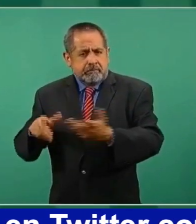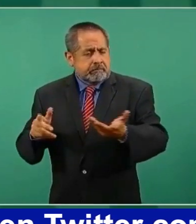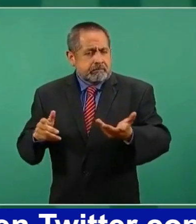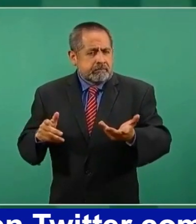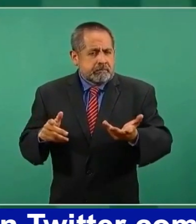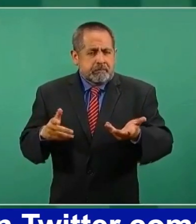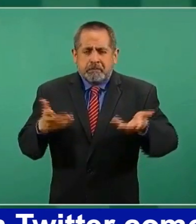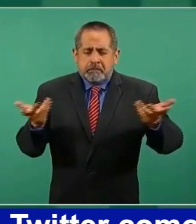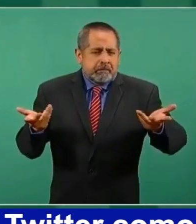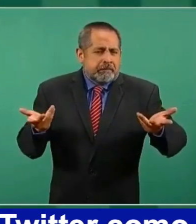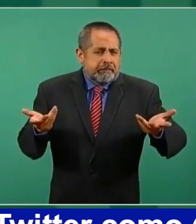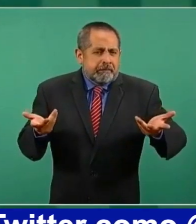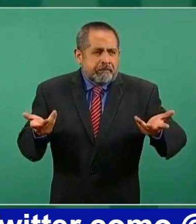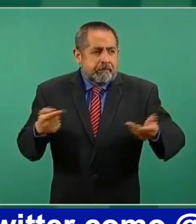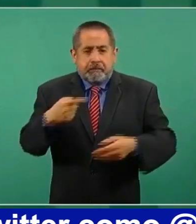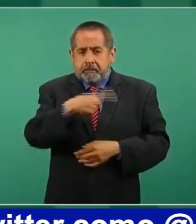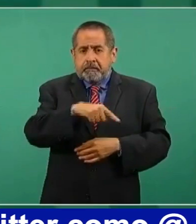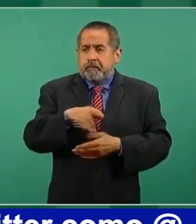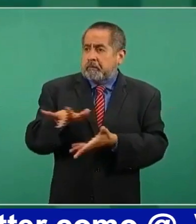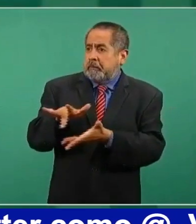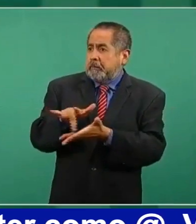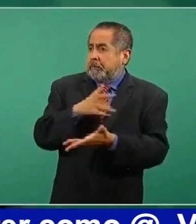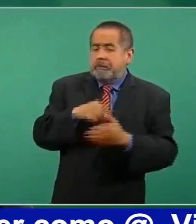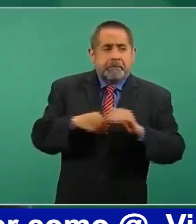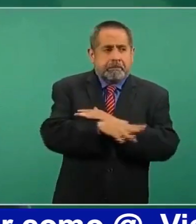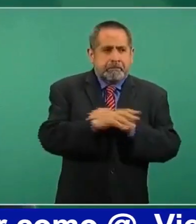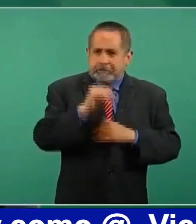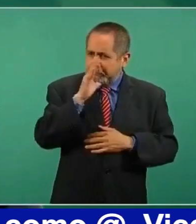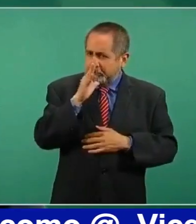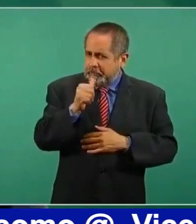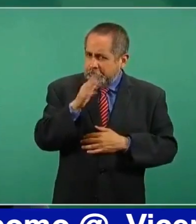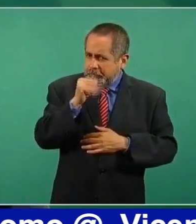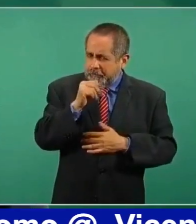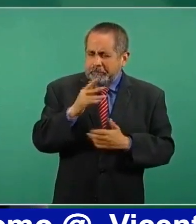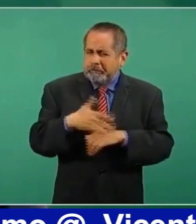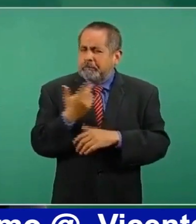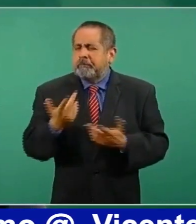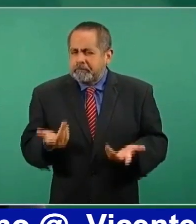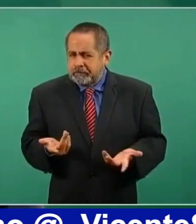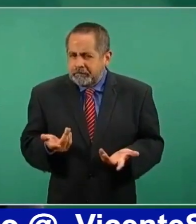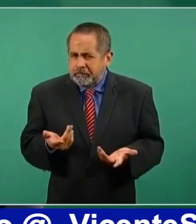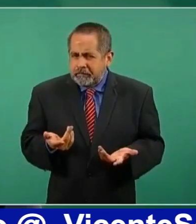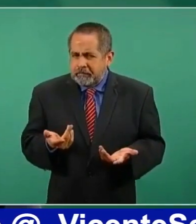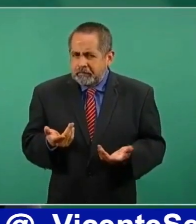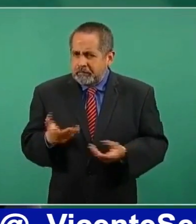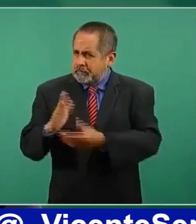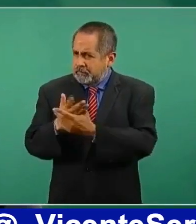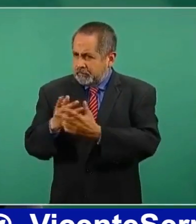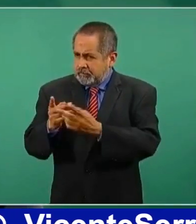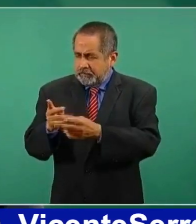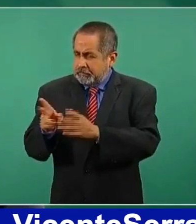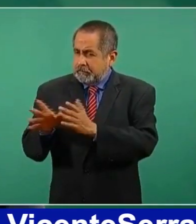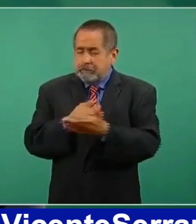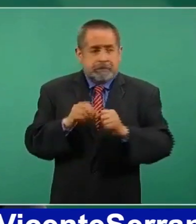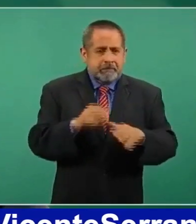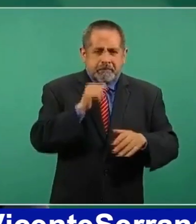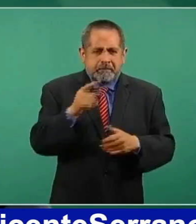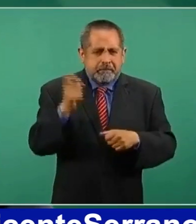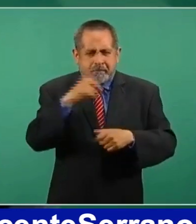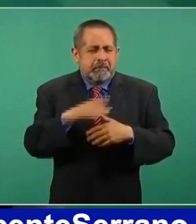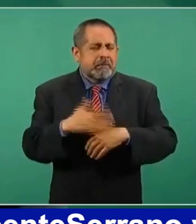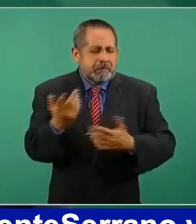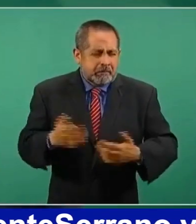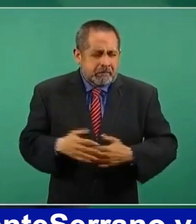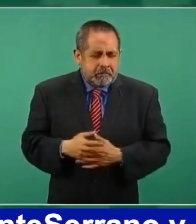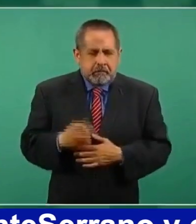Entonces, ahora se les dificultó mucho conseguir el expediente, pero por